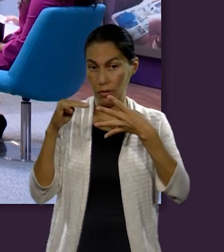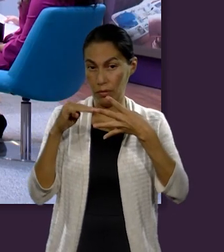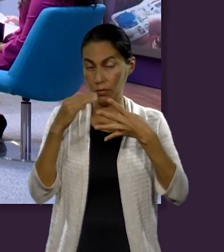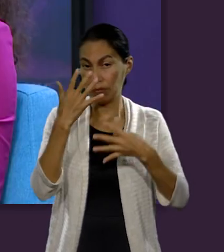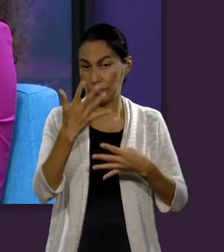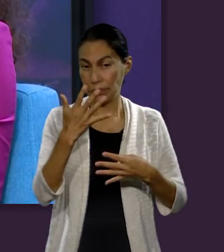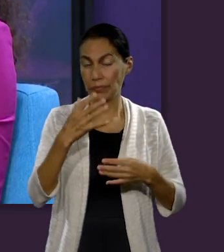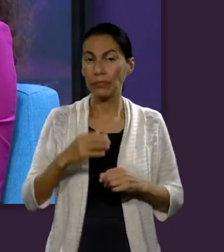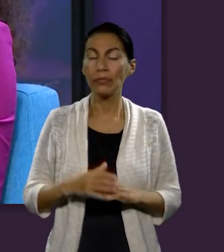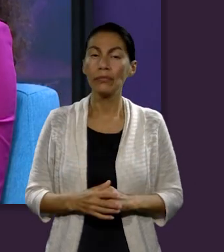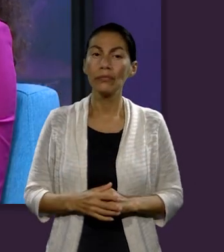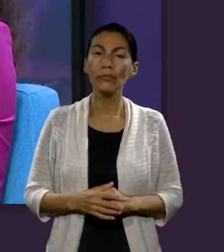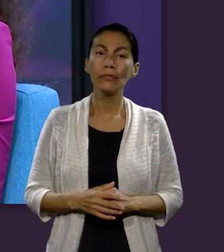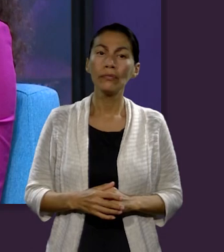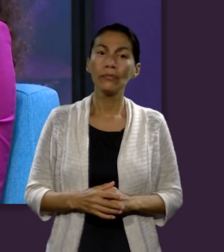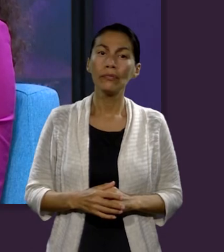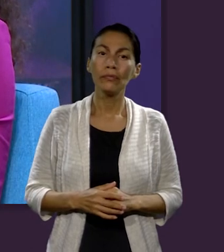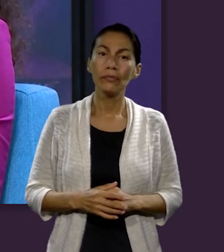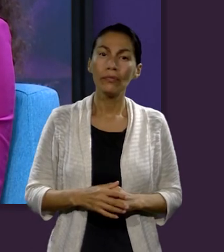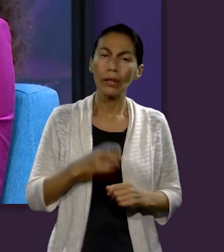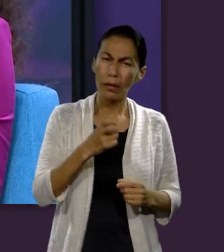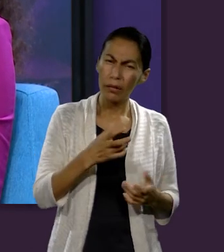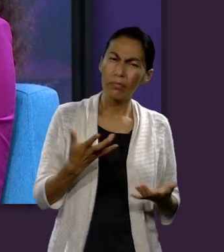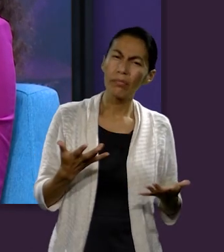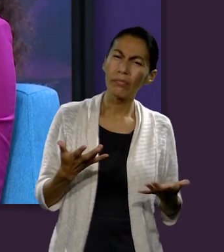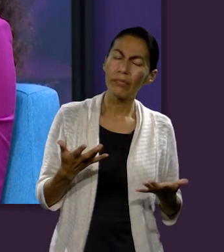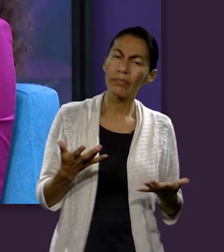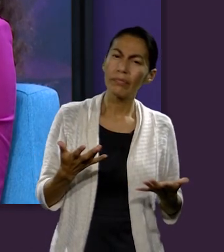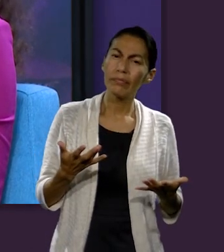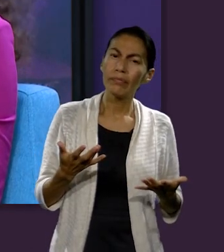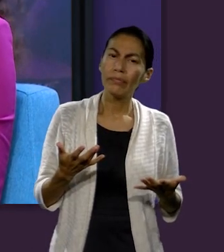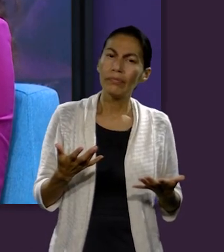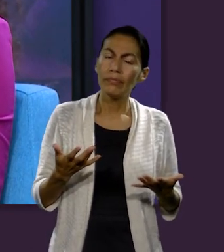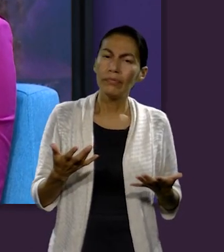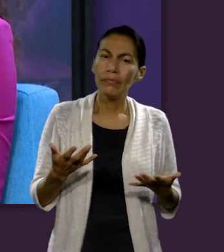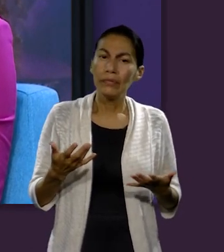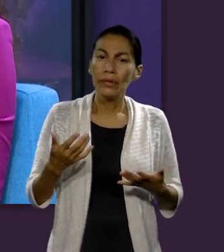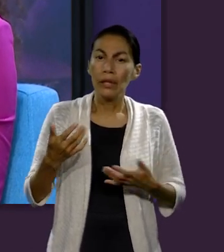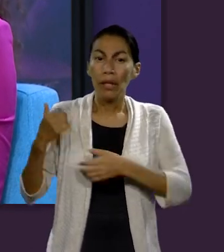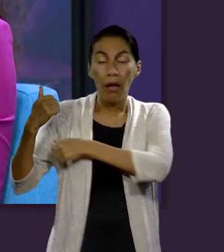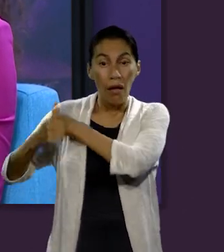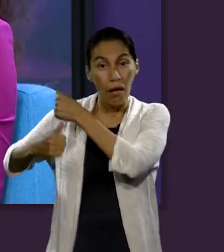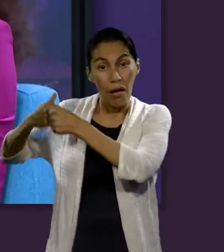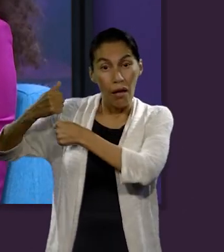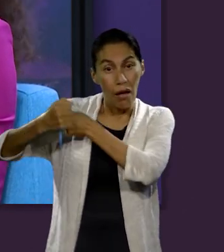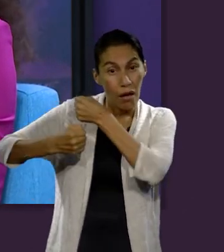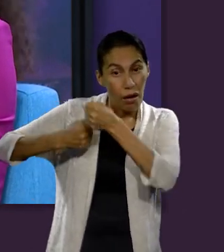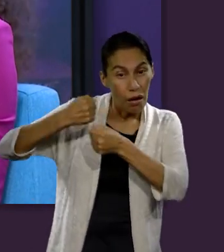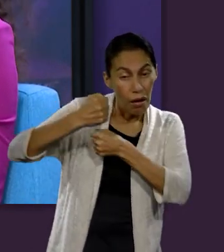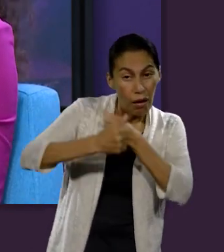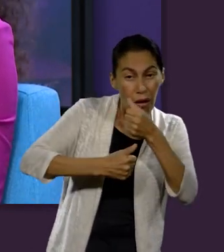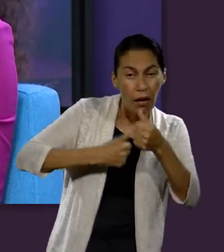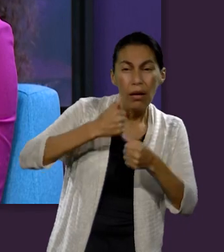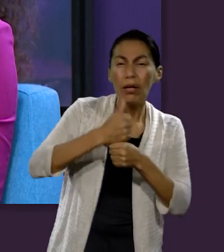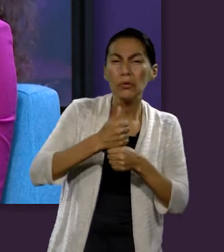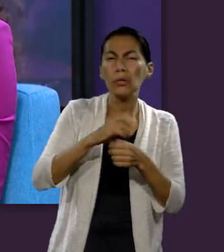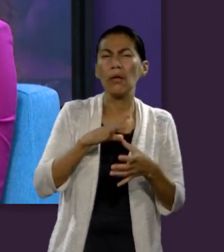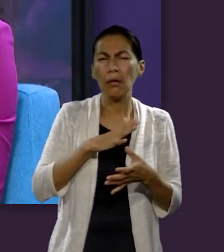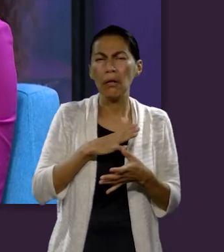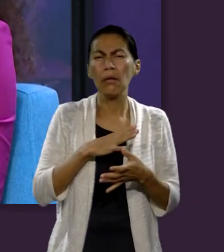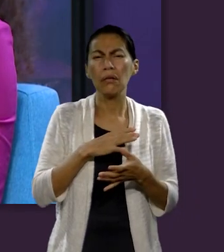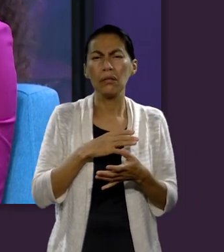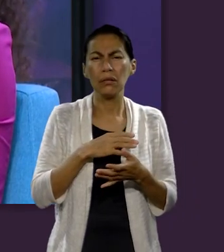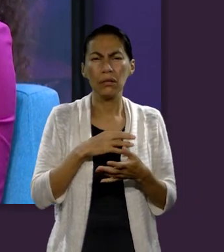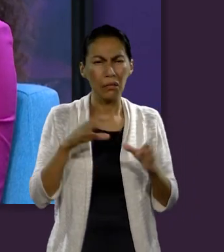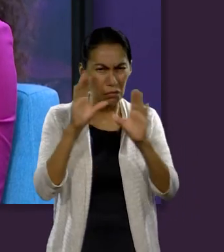registradas en Marcos 5 han sido fuente de inspiración a lo largo de los siglos. Incluso hay